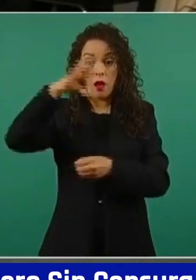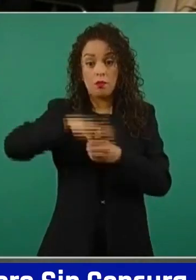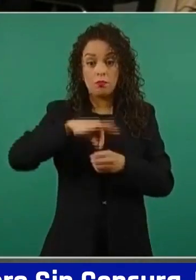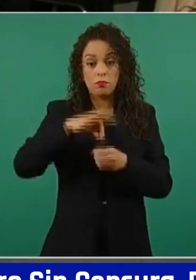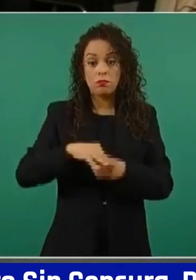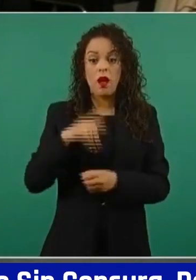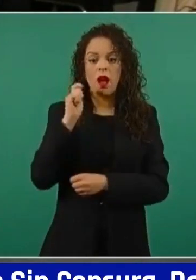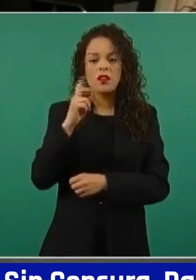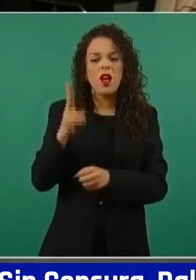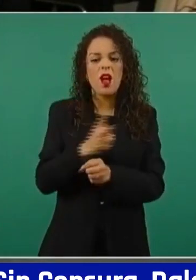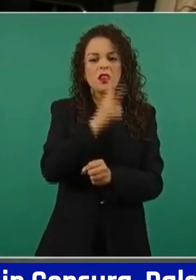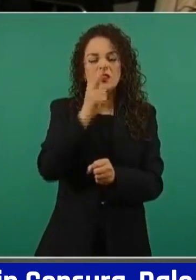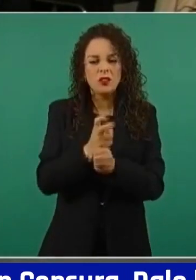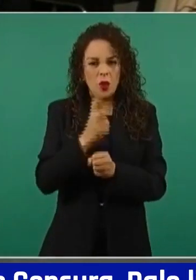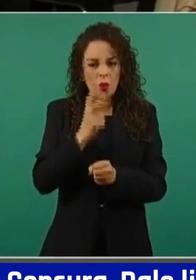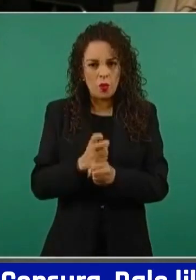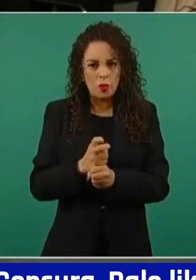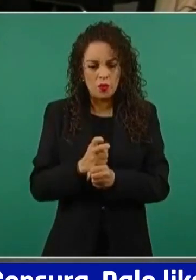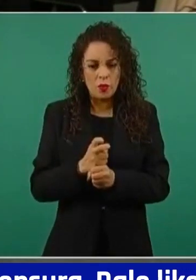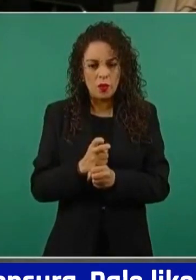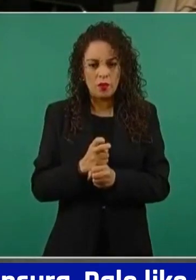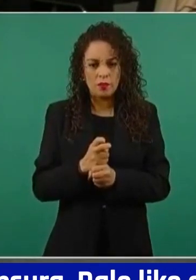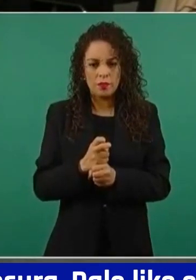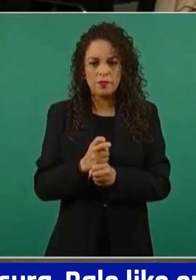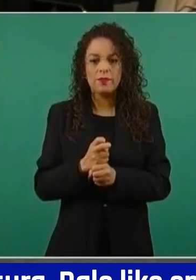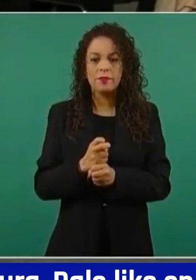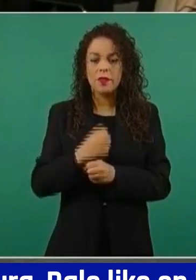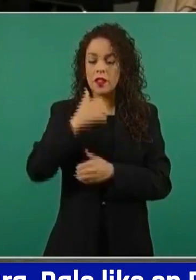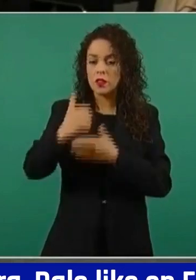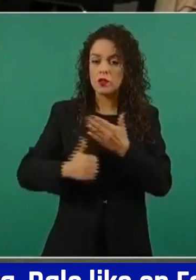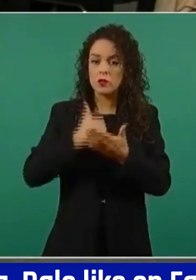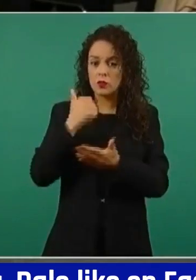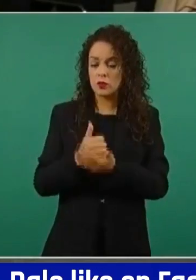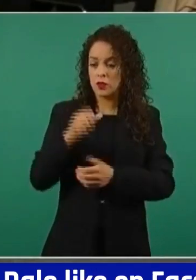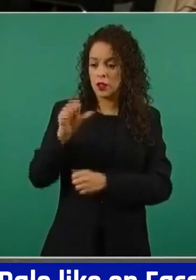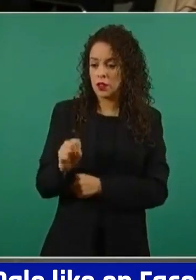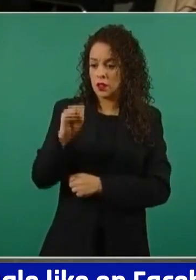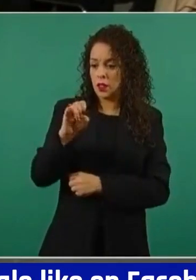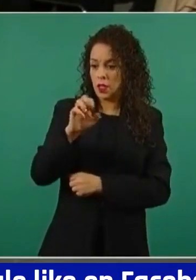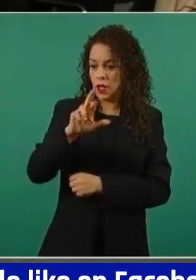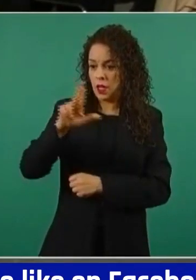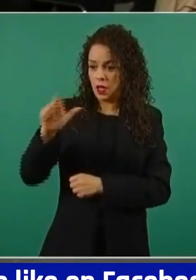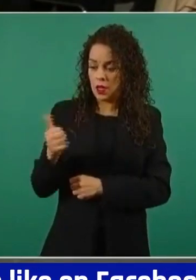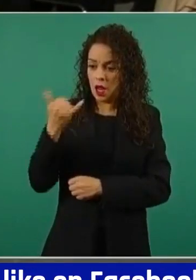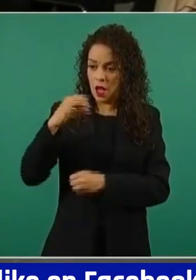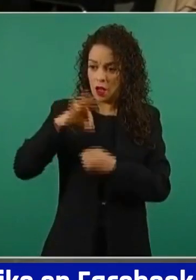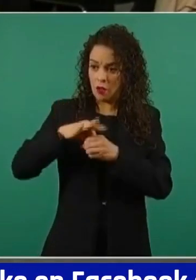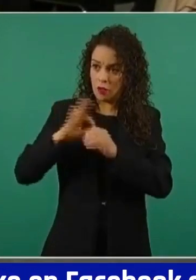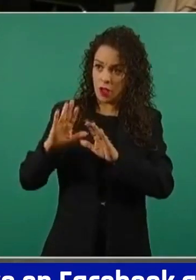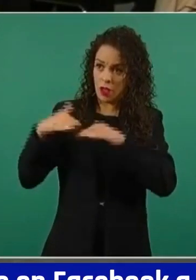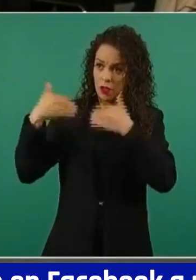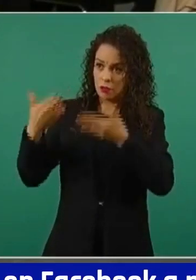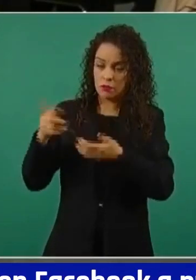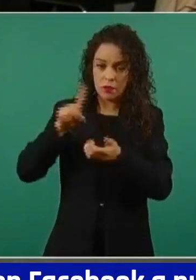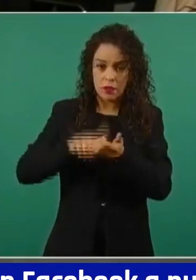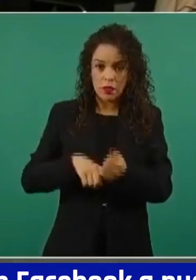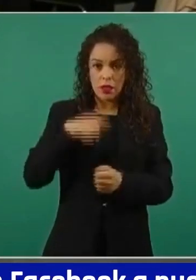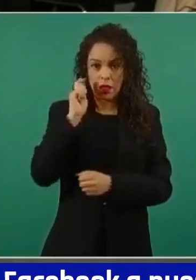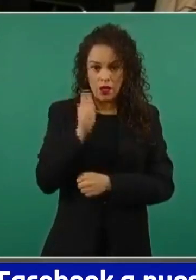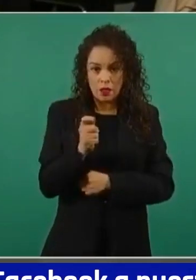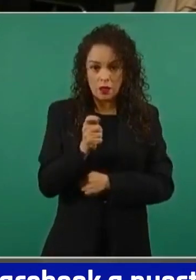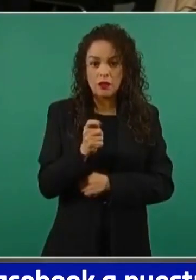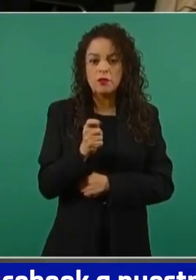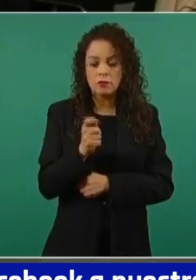vuelta. Dice, ciudad, sierra y voto del exterior, las claves del recuento electoral más